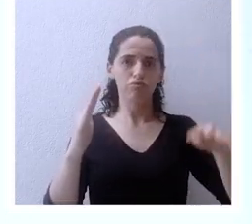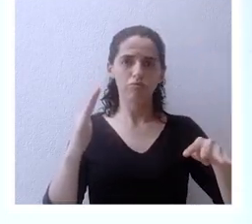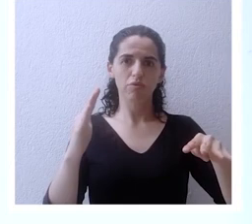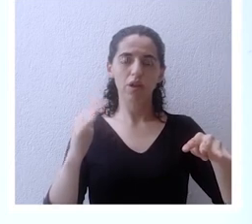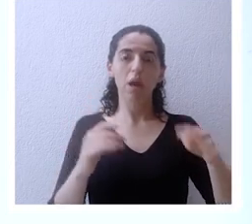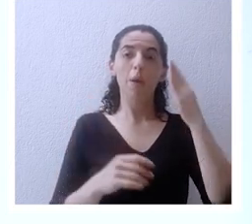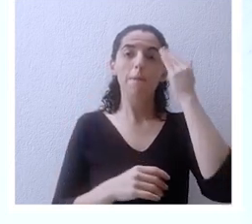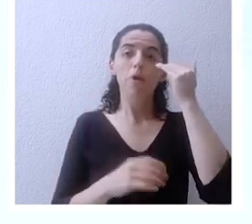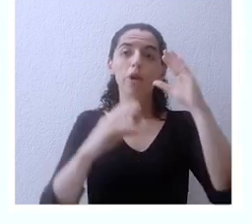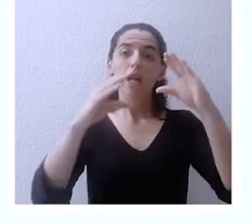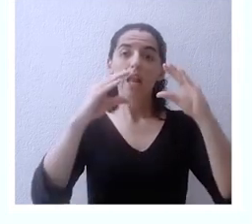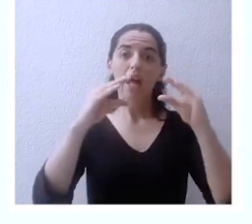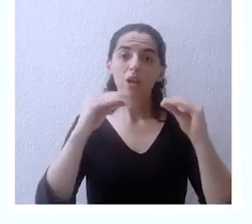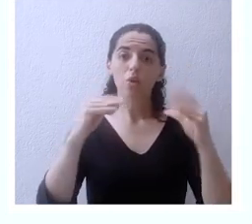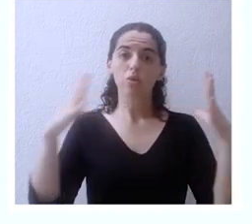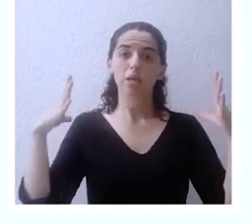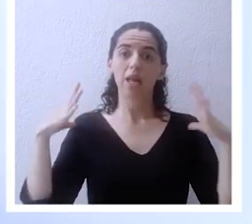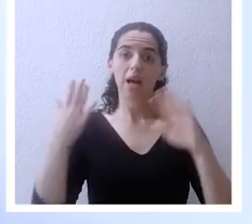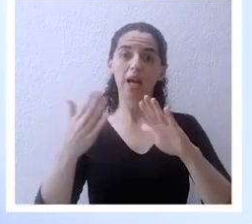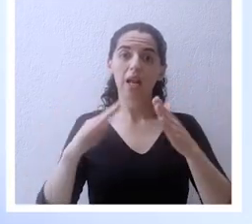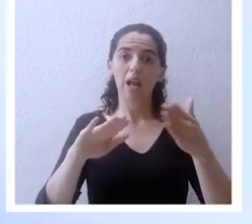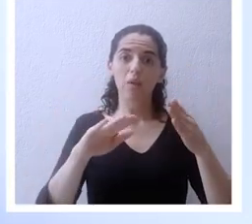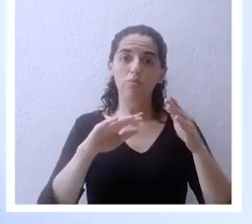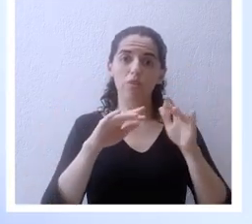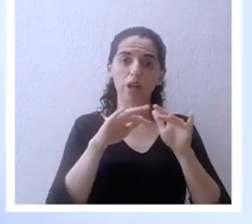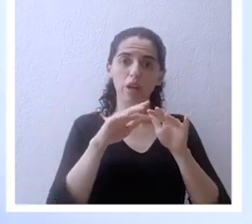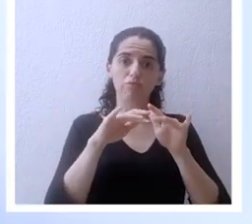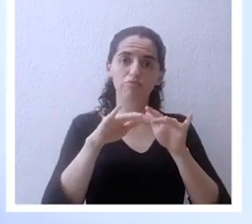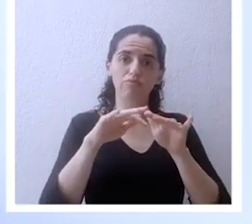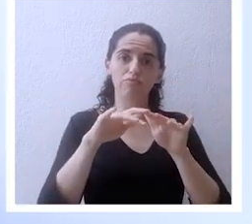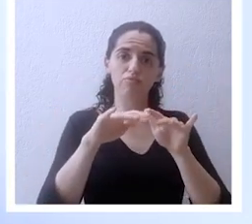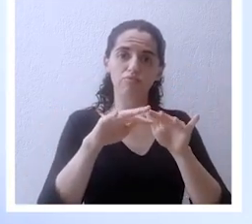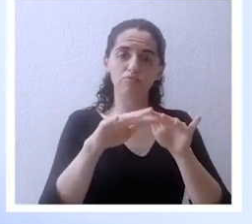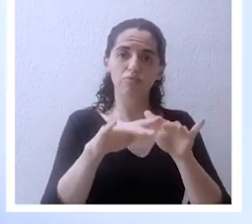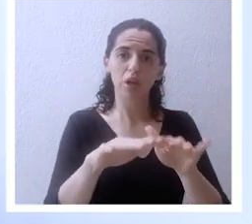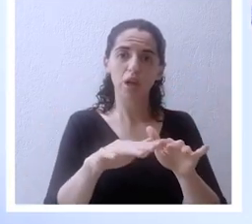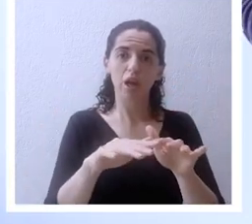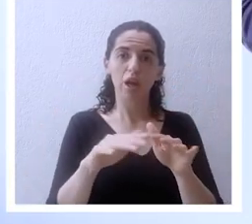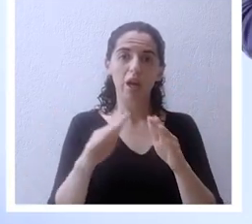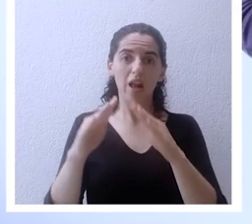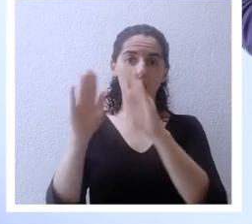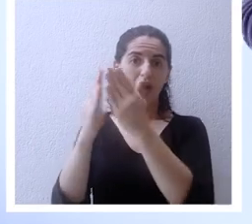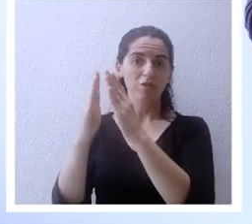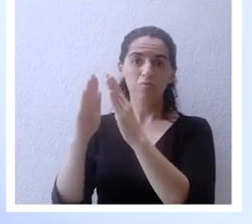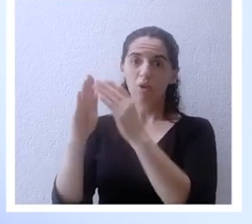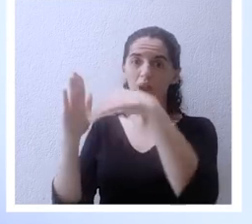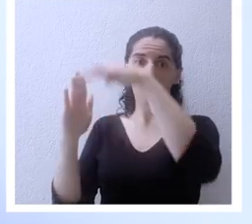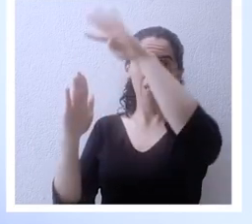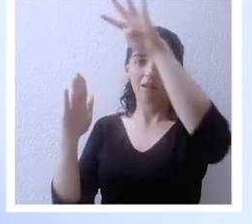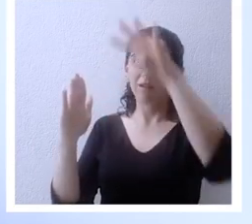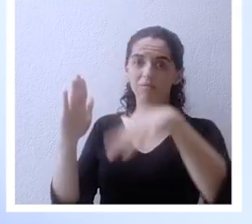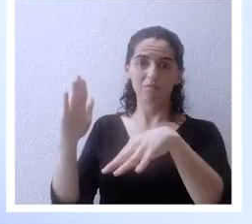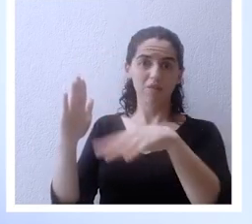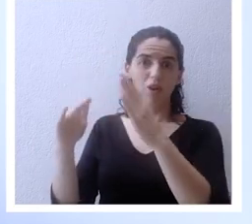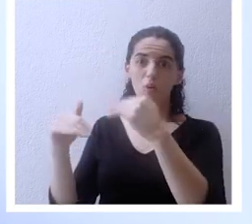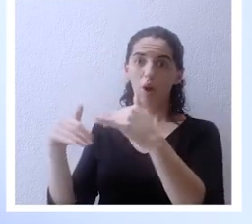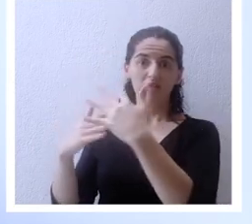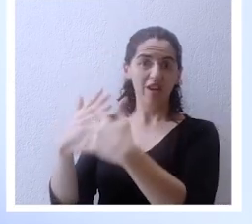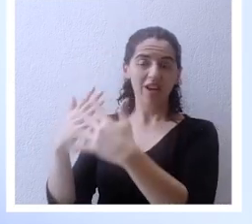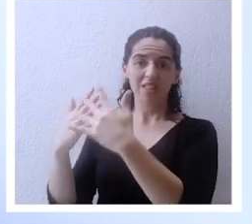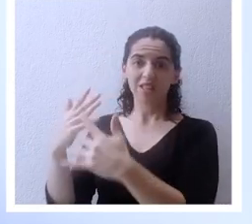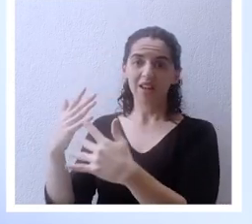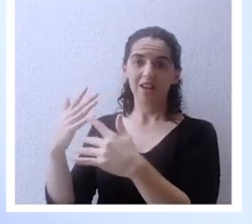el ángel de la muerte iba a pasar por ahí y donde no estuviera la sangre de aquel cordero entonces iba a haber juicio